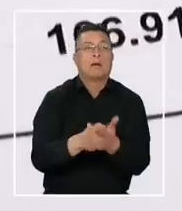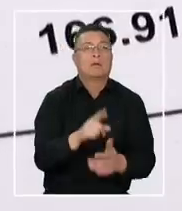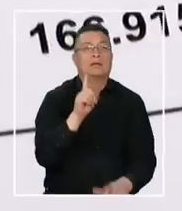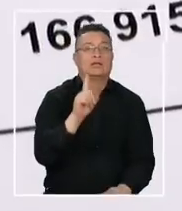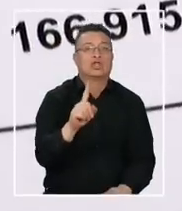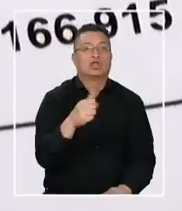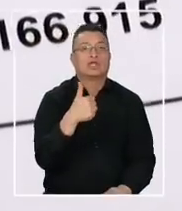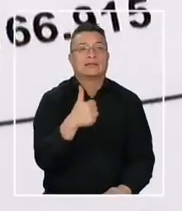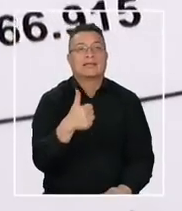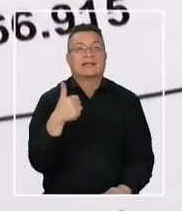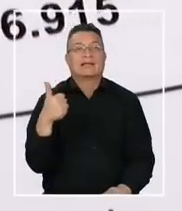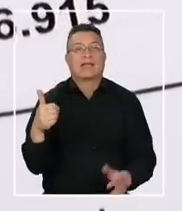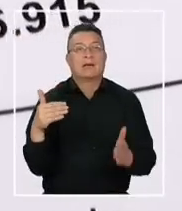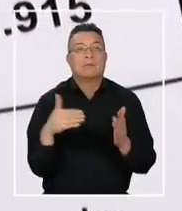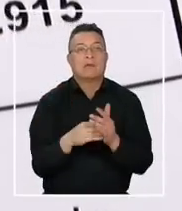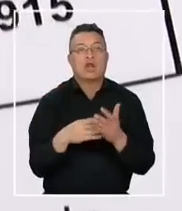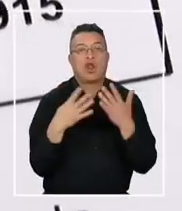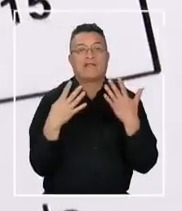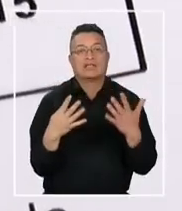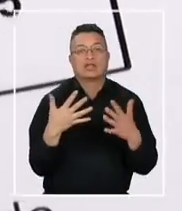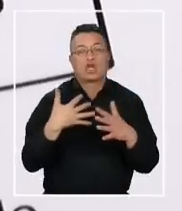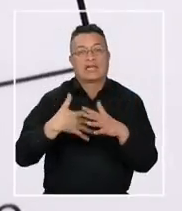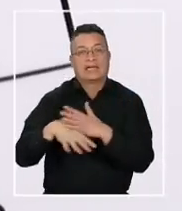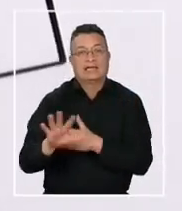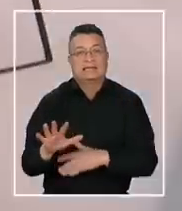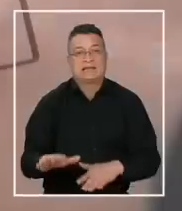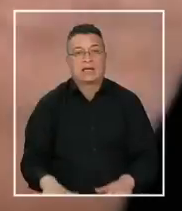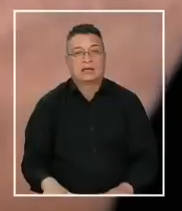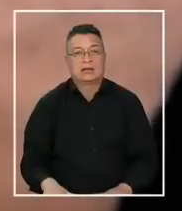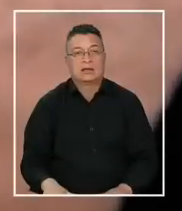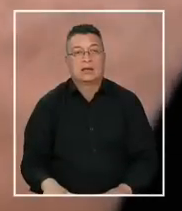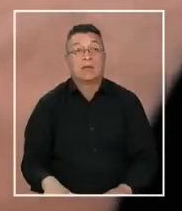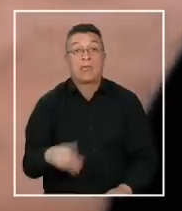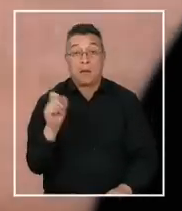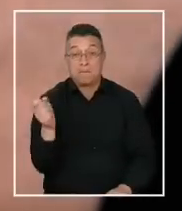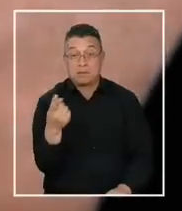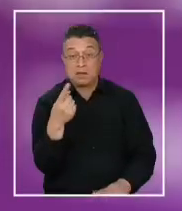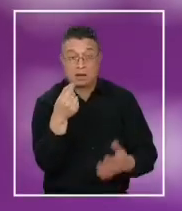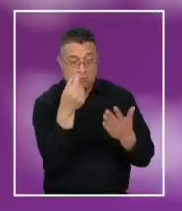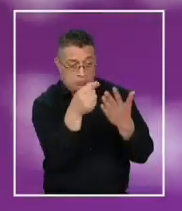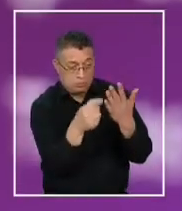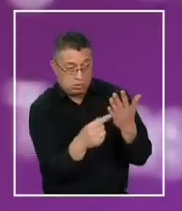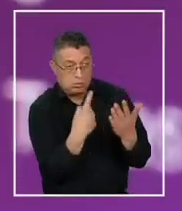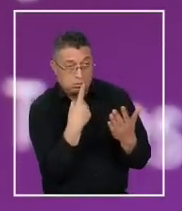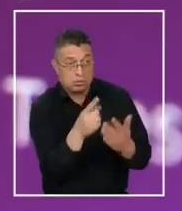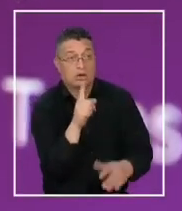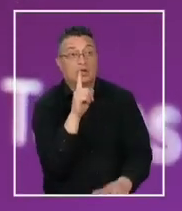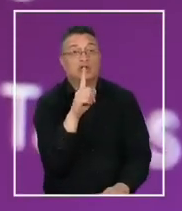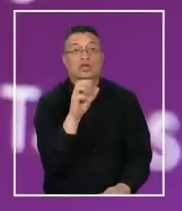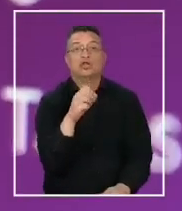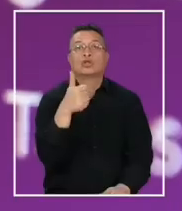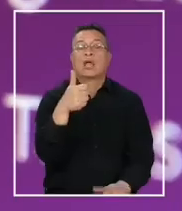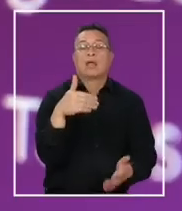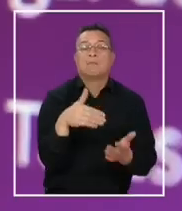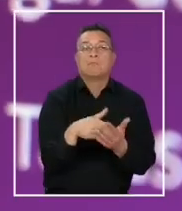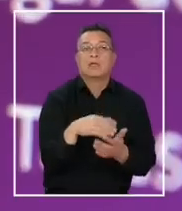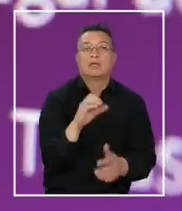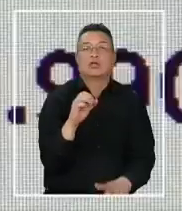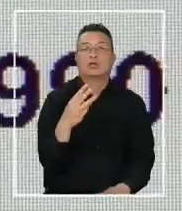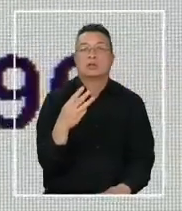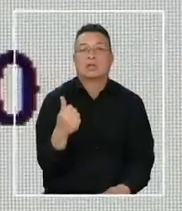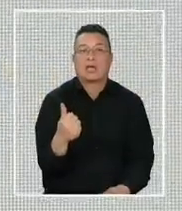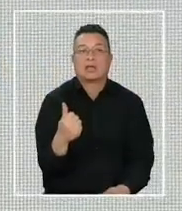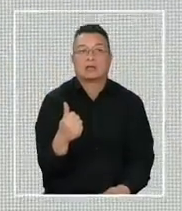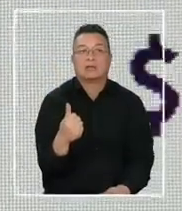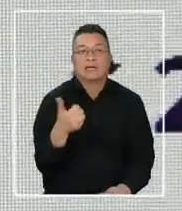de 166 mil 915 pesos. Nuestra primera cotización nos da un monto de 106 mil 36 pesos,